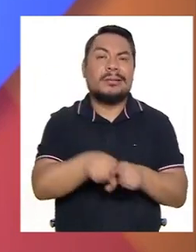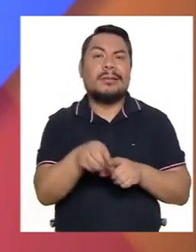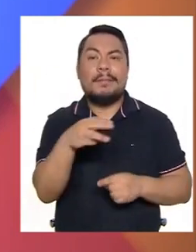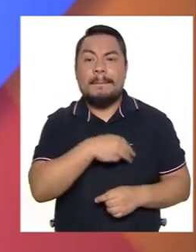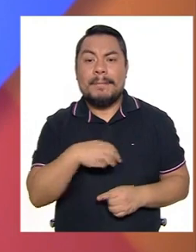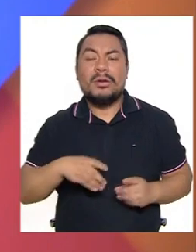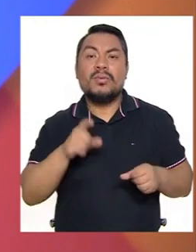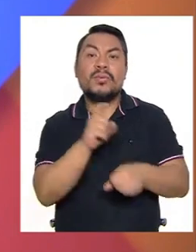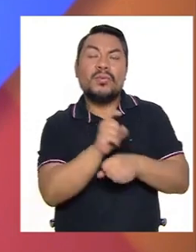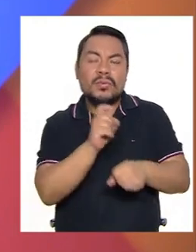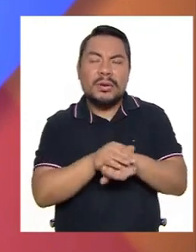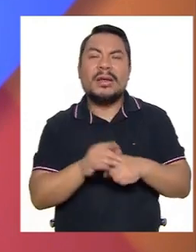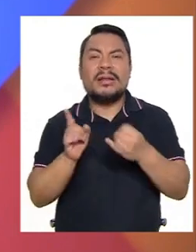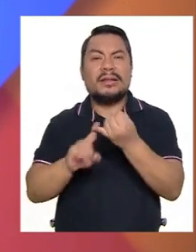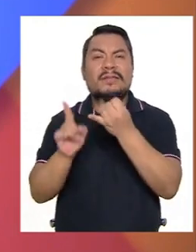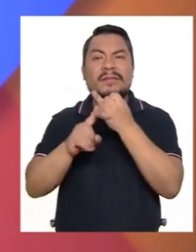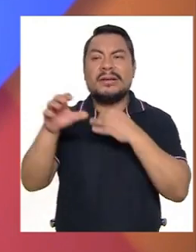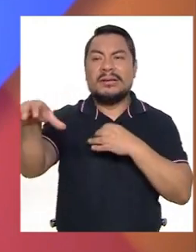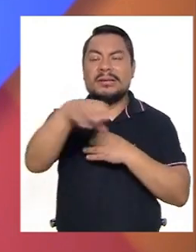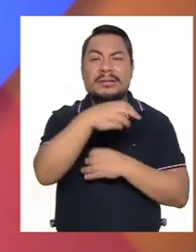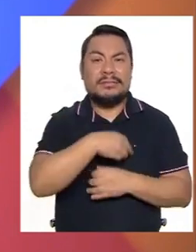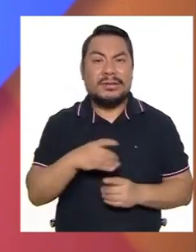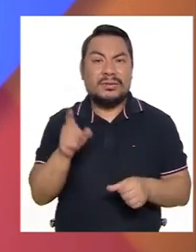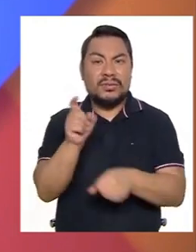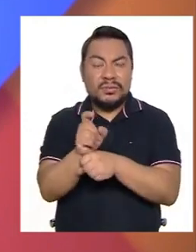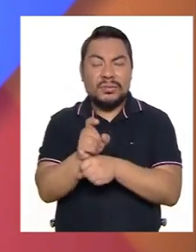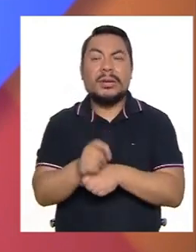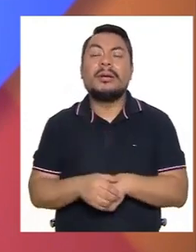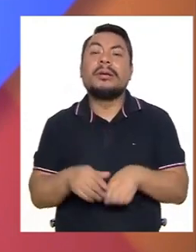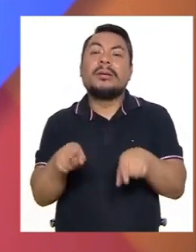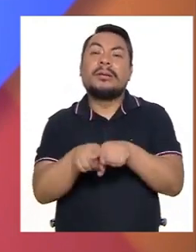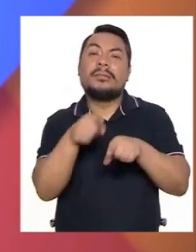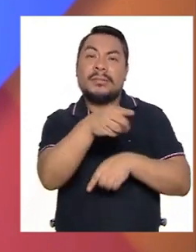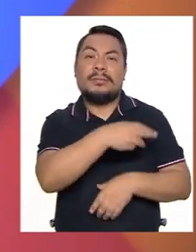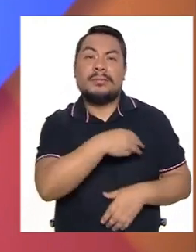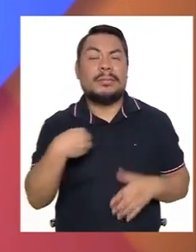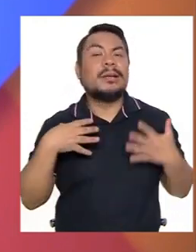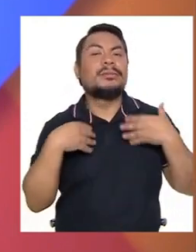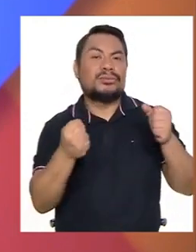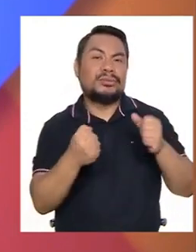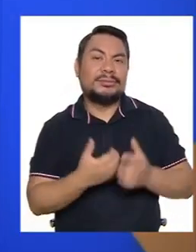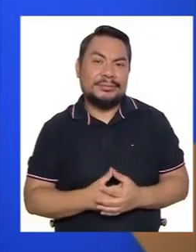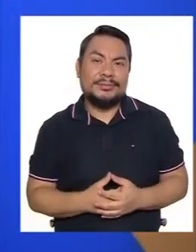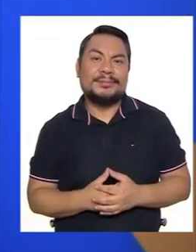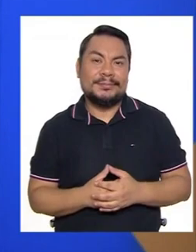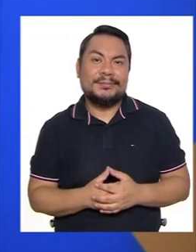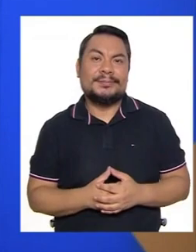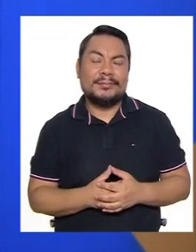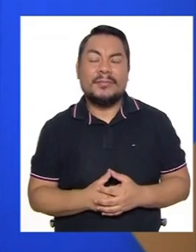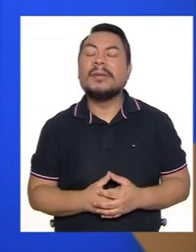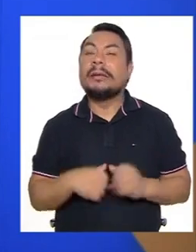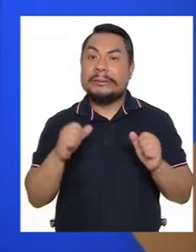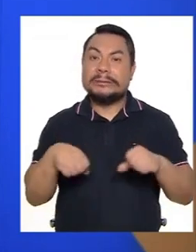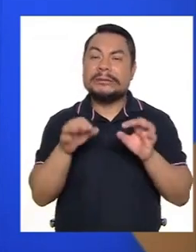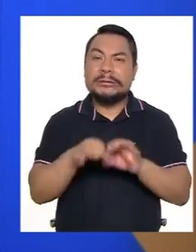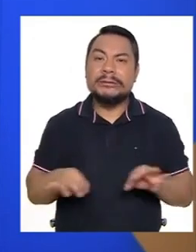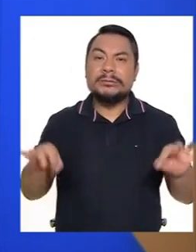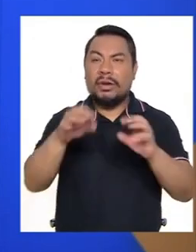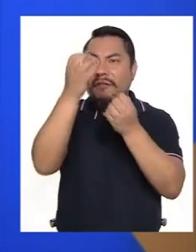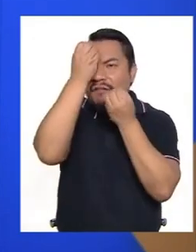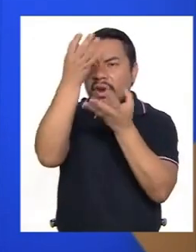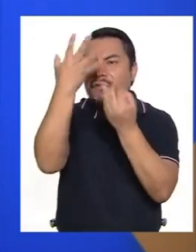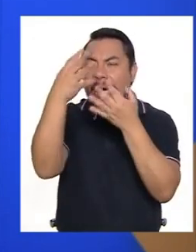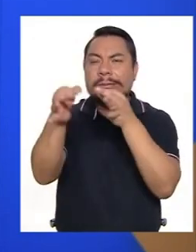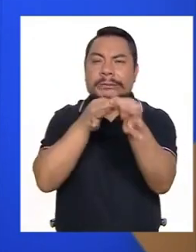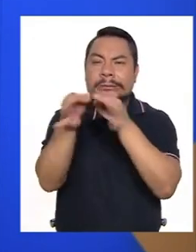MINEDU, ¿no? Con las diversas instancias del MINEDU, así como lo del Ministerio de Salud. Claro, es muy importante la información,